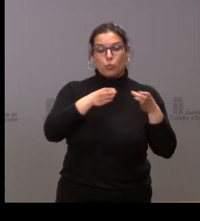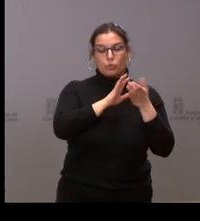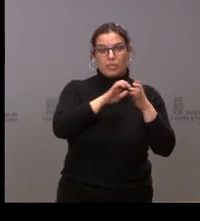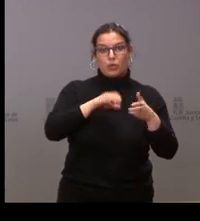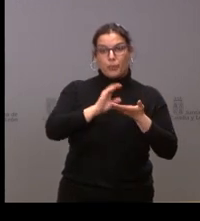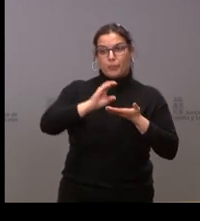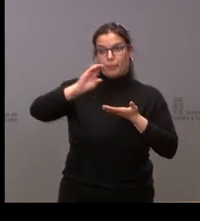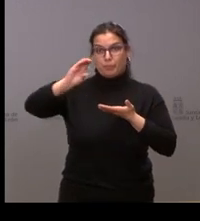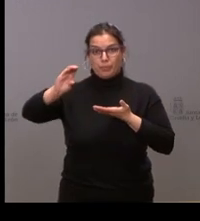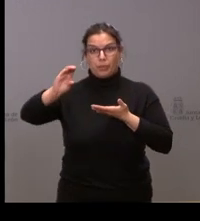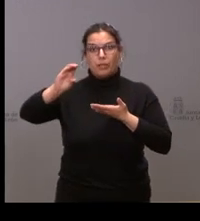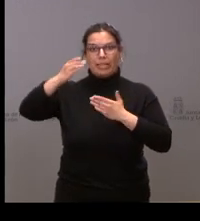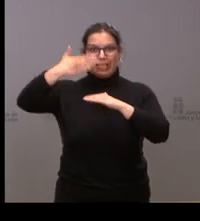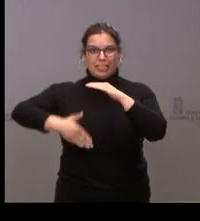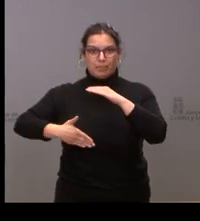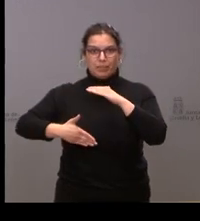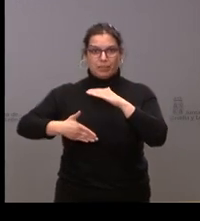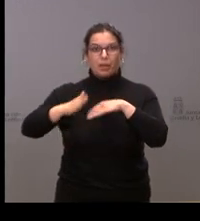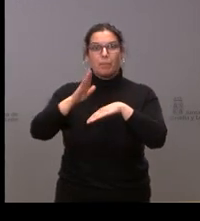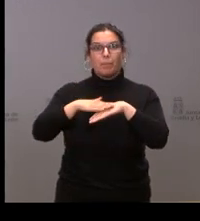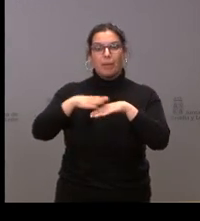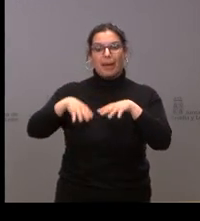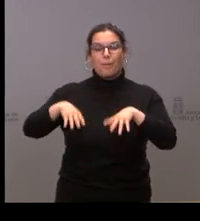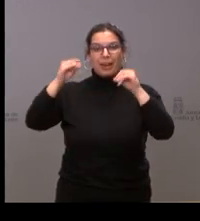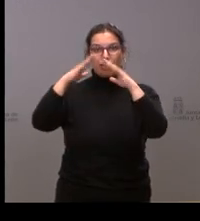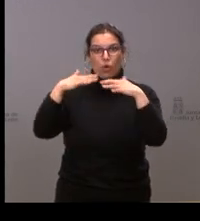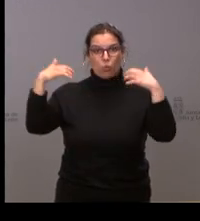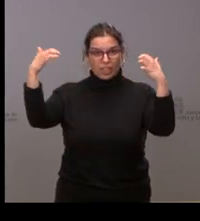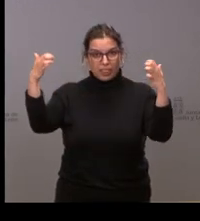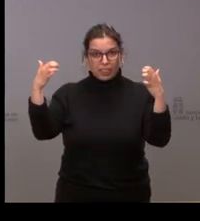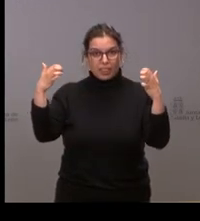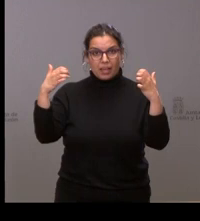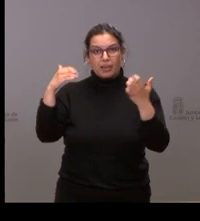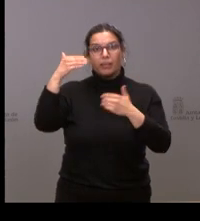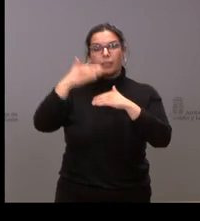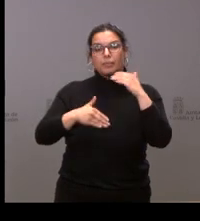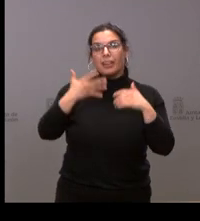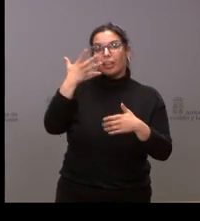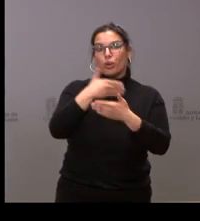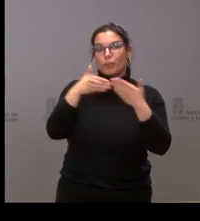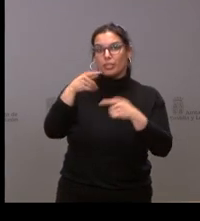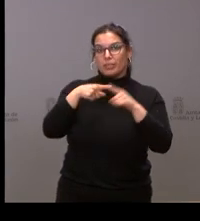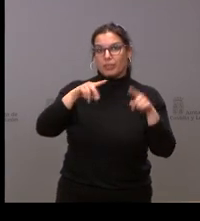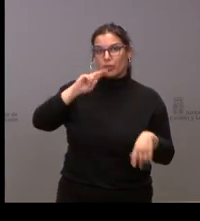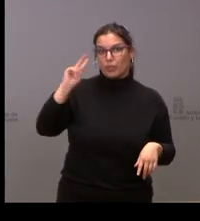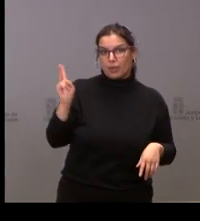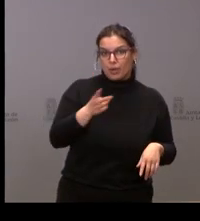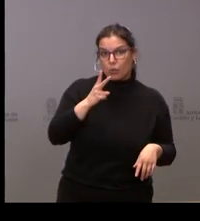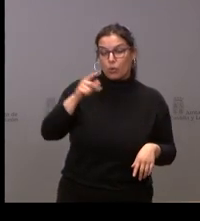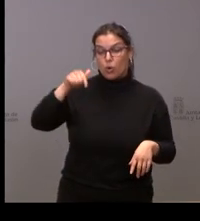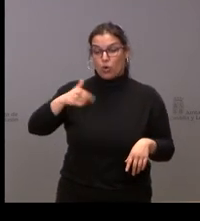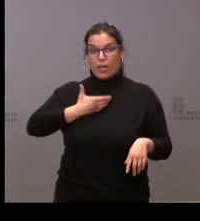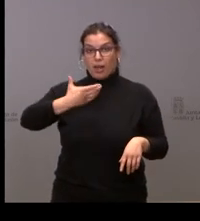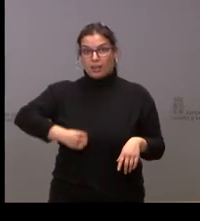a hacer para la ampliación del Palacio de la Audiencia a cinco millones y medio de euros y denunciaba esta mañana la